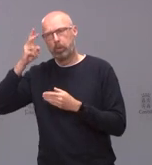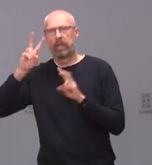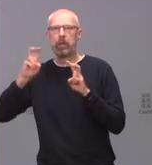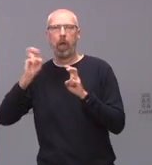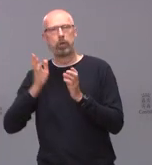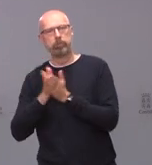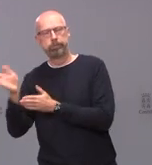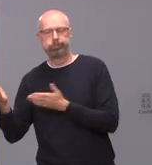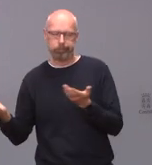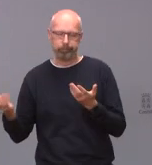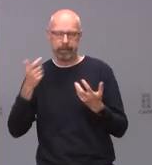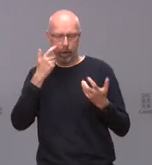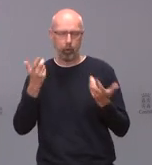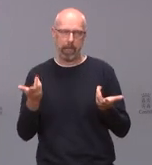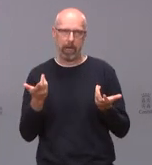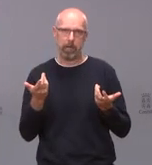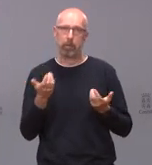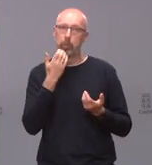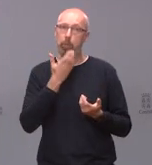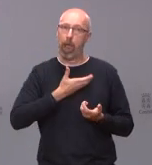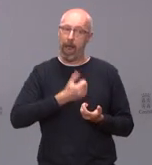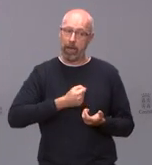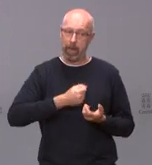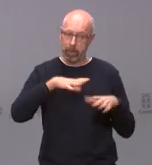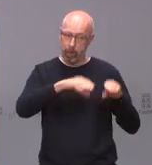es un lujo tener alcaldes como el alcalde de Burgos